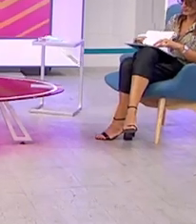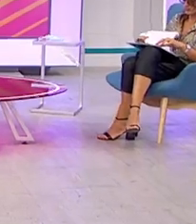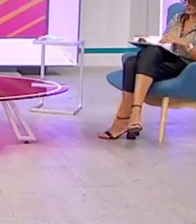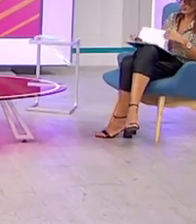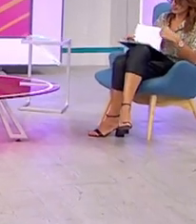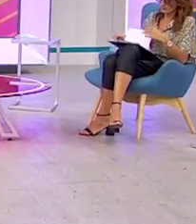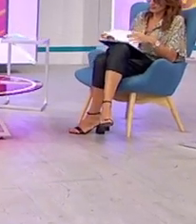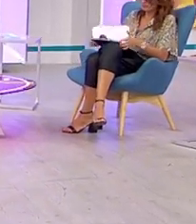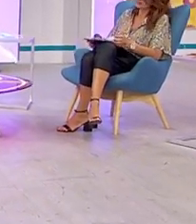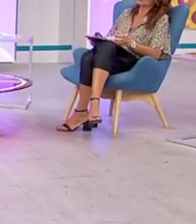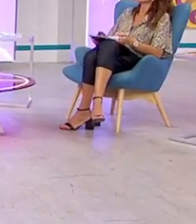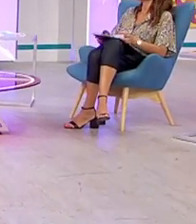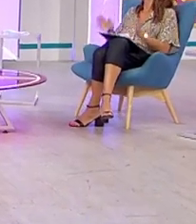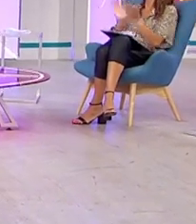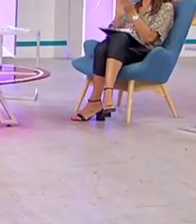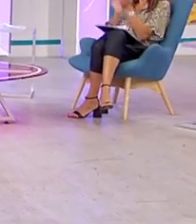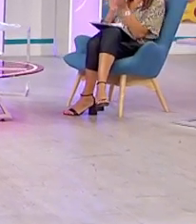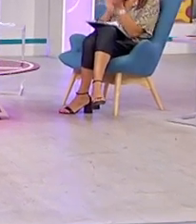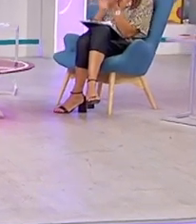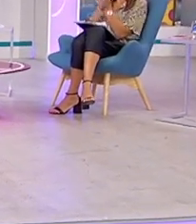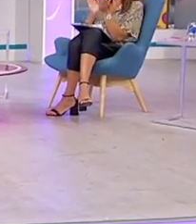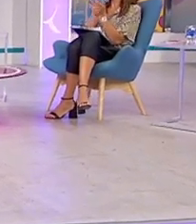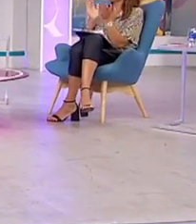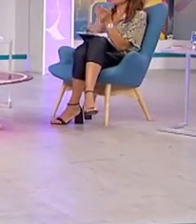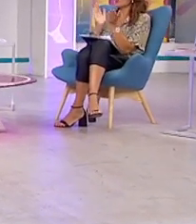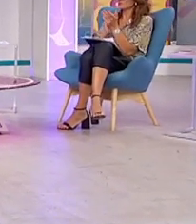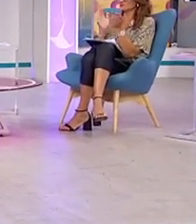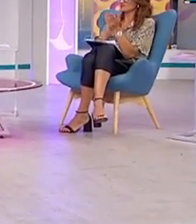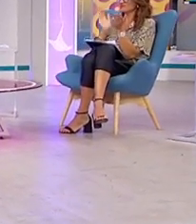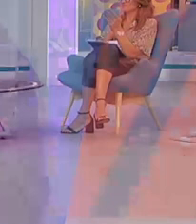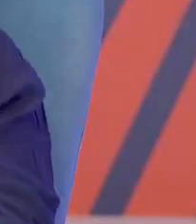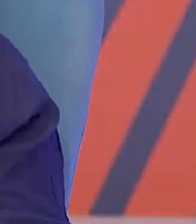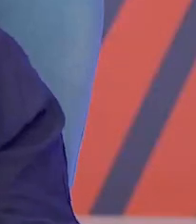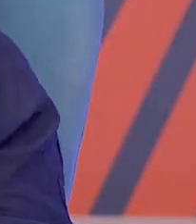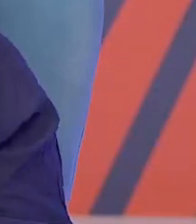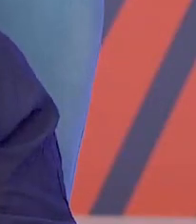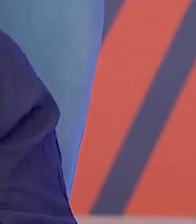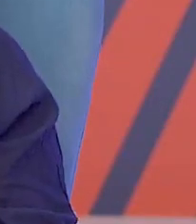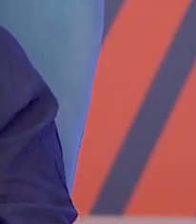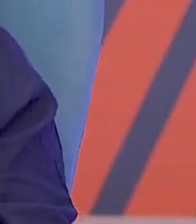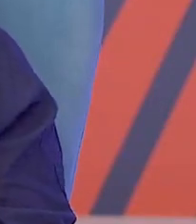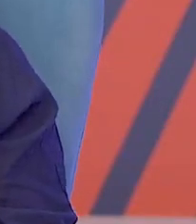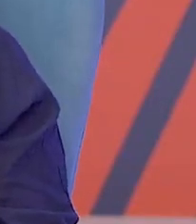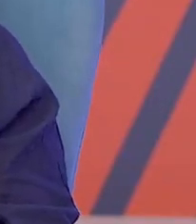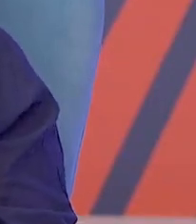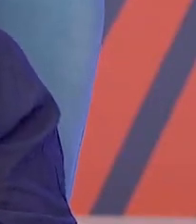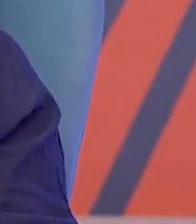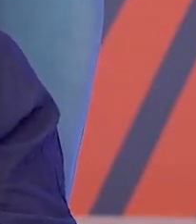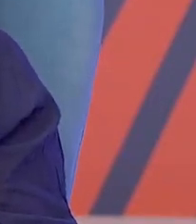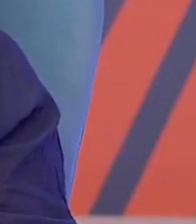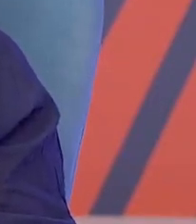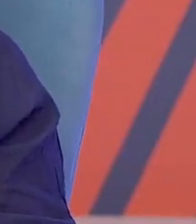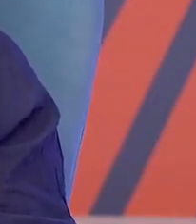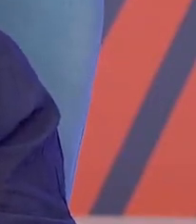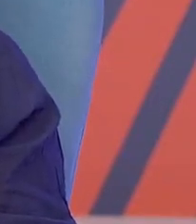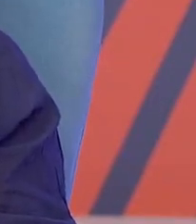Para recibir a la ganadora del Premio Destacado 2021, Gabriela Escazarino, bienvenida. Valentina Coagliotti, gracias por estar